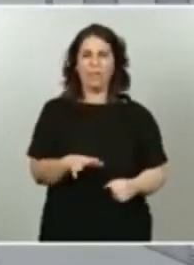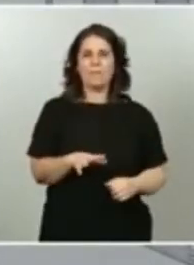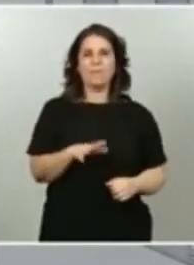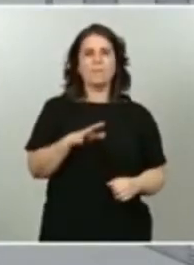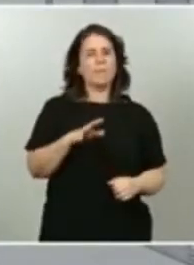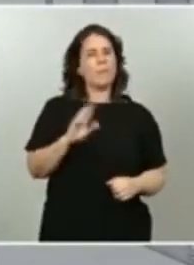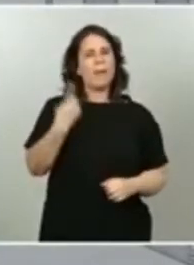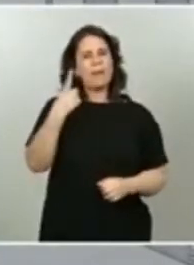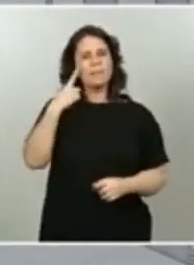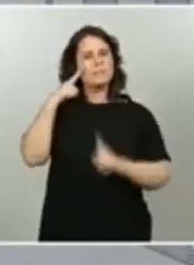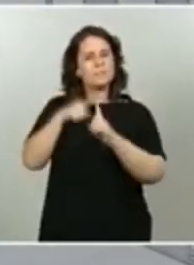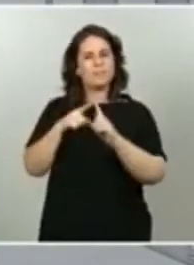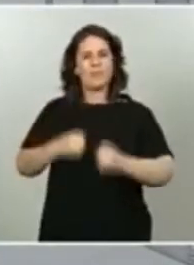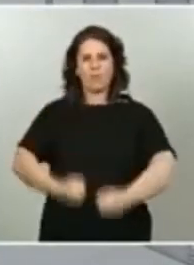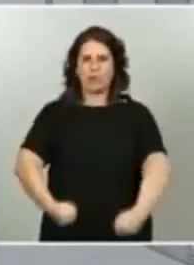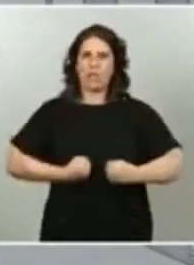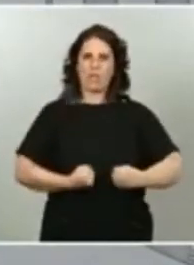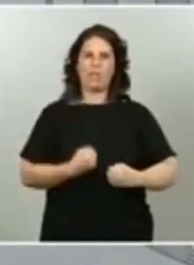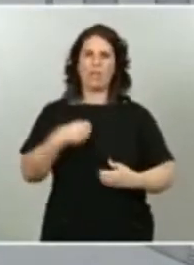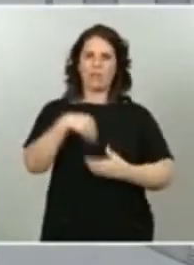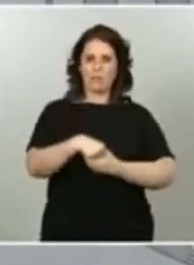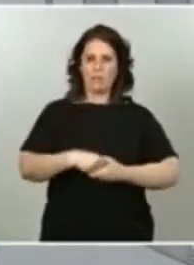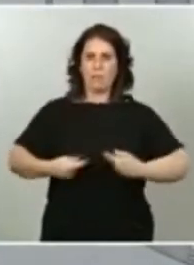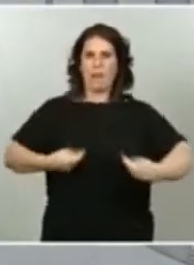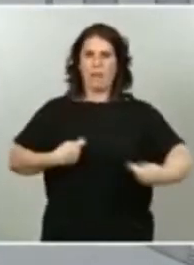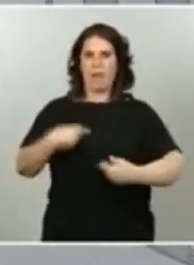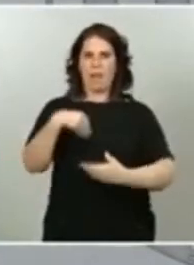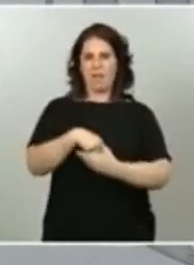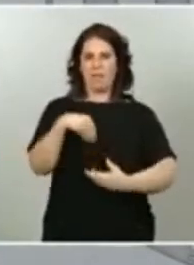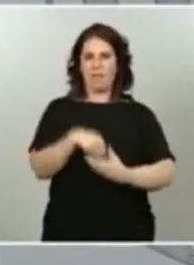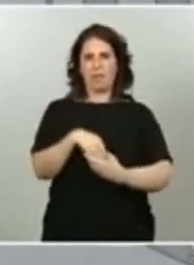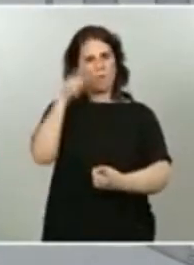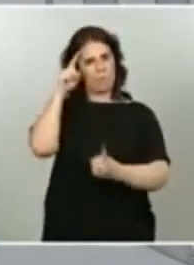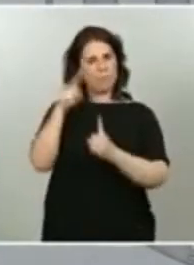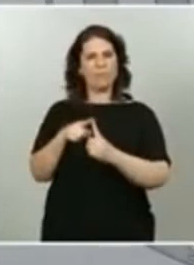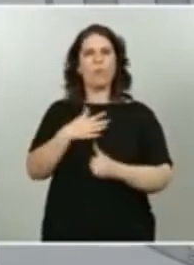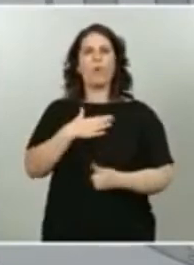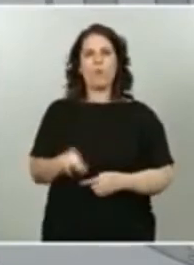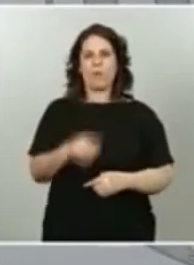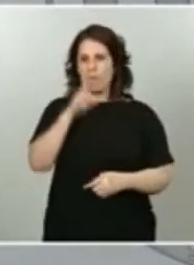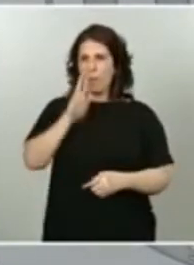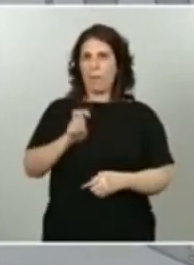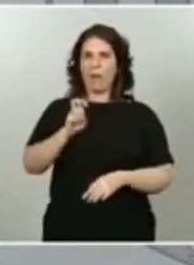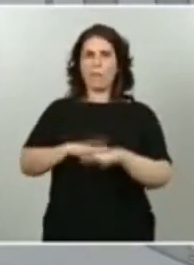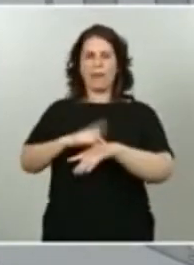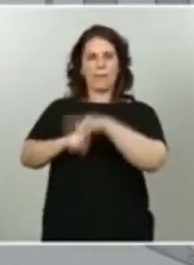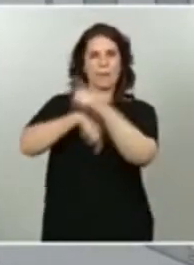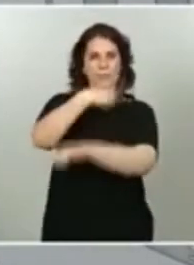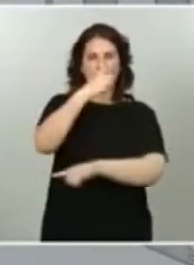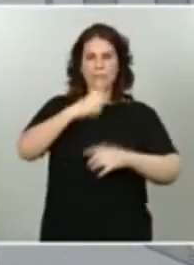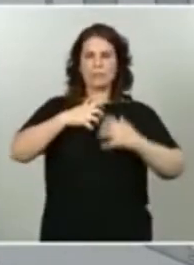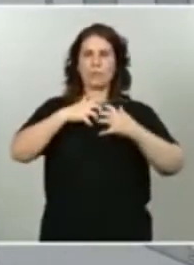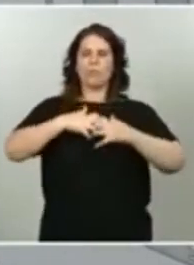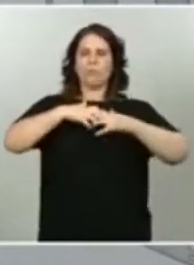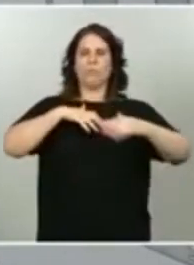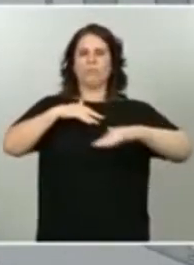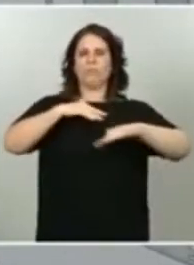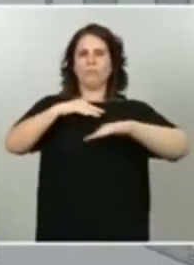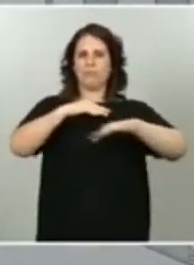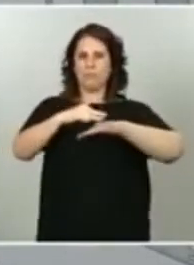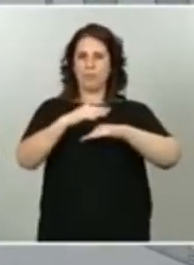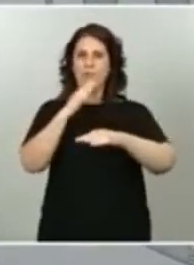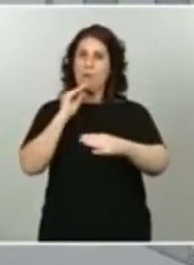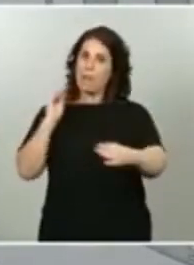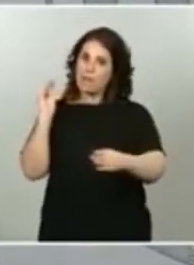nuestro mercado interior para que realmente sirva de palanca, de reconstrucción con una inversión robusta y